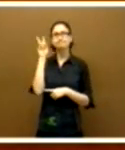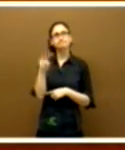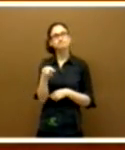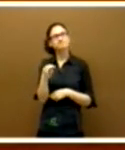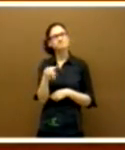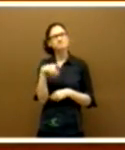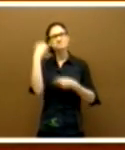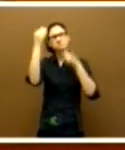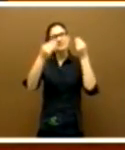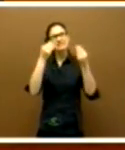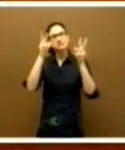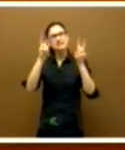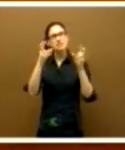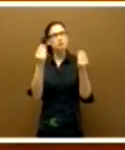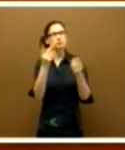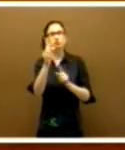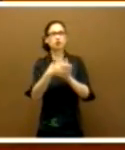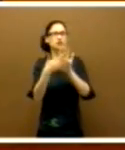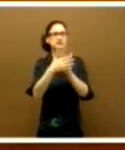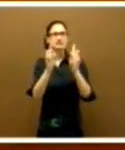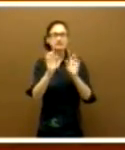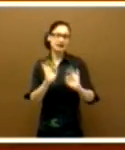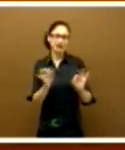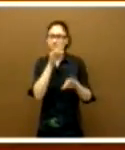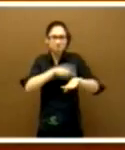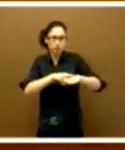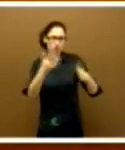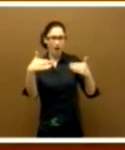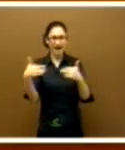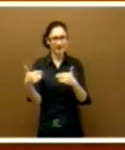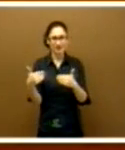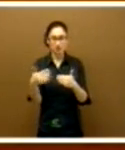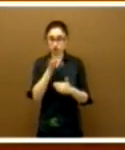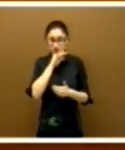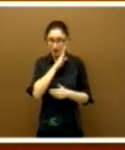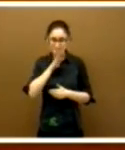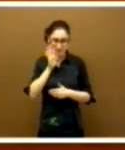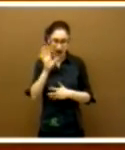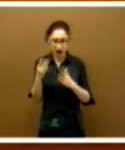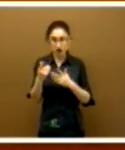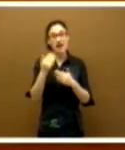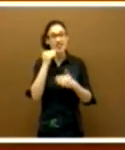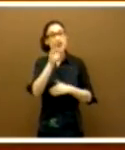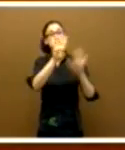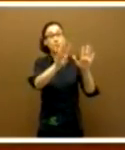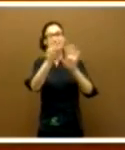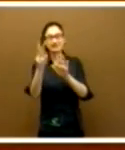reconoce que tampoco piensa en ello mucho. Todavía no tiene tiempo. Tiene a su madre en casa con 93